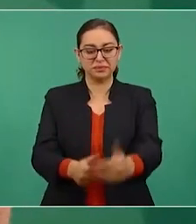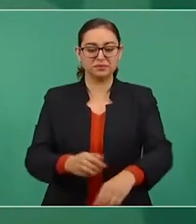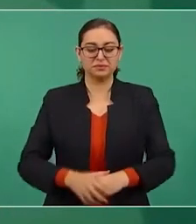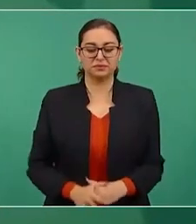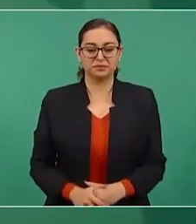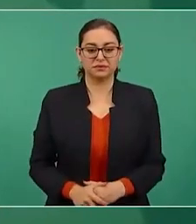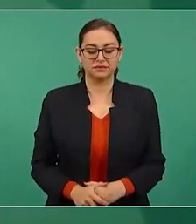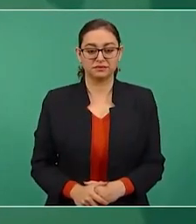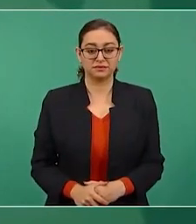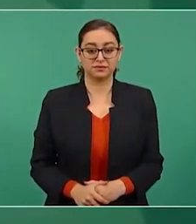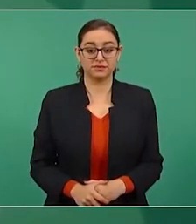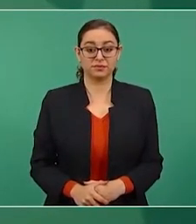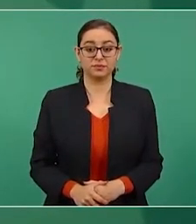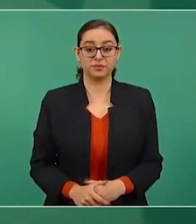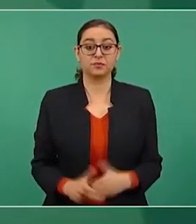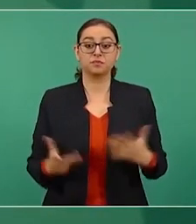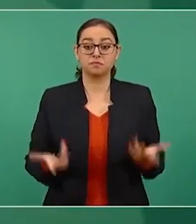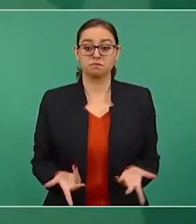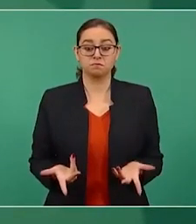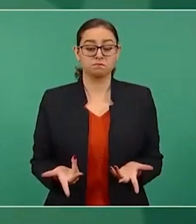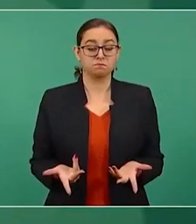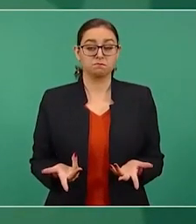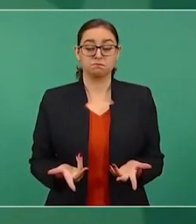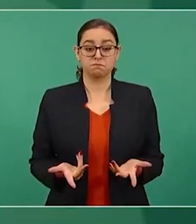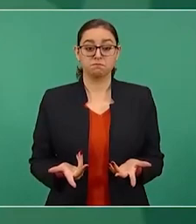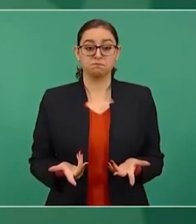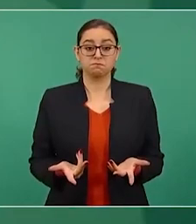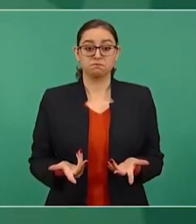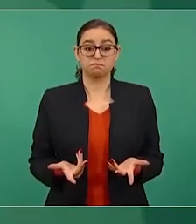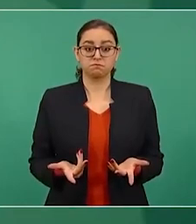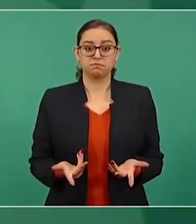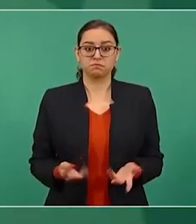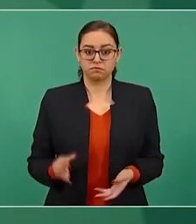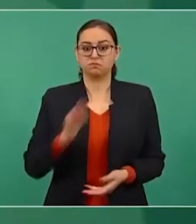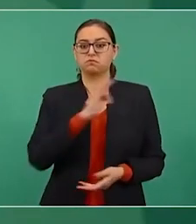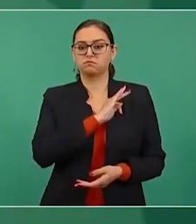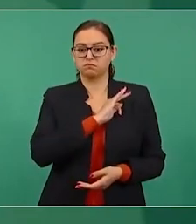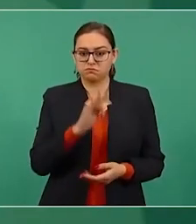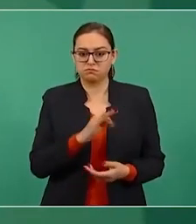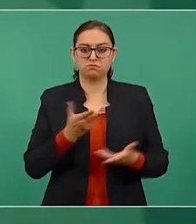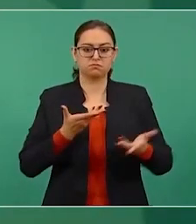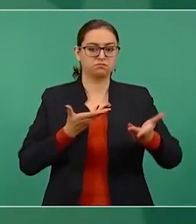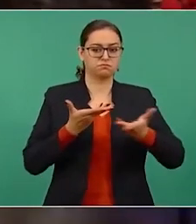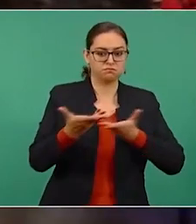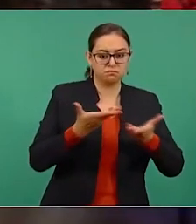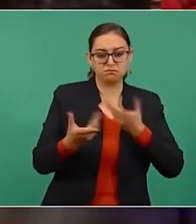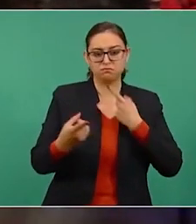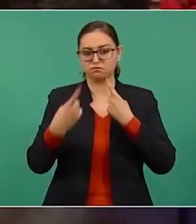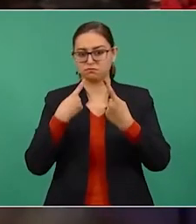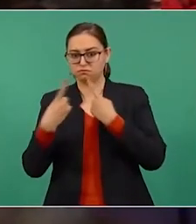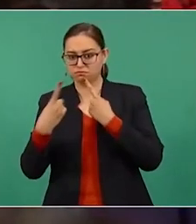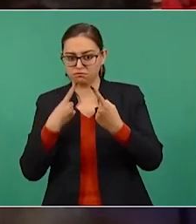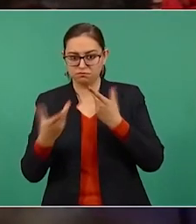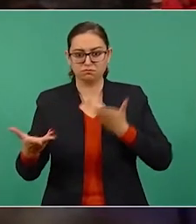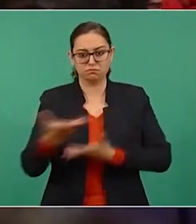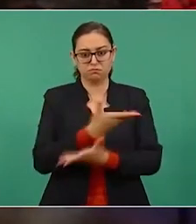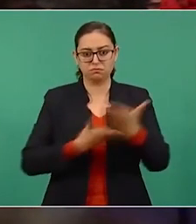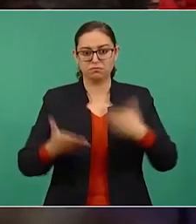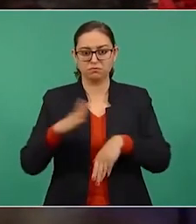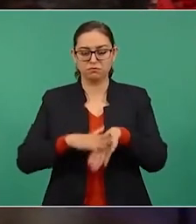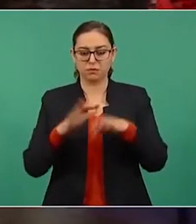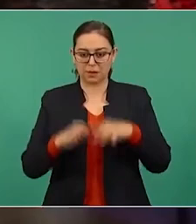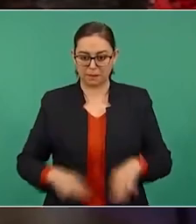Además, tenemos posibilidad de argumentar y eso es lo más importante de todo.